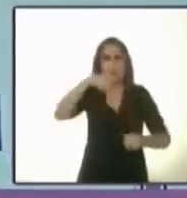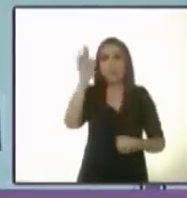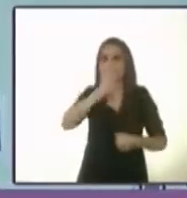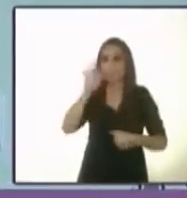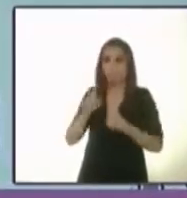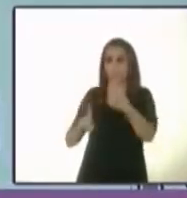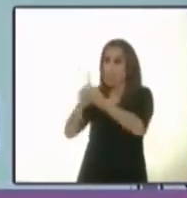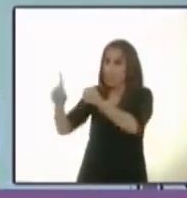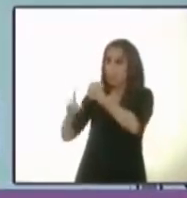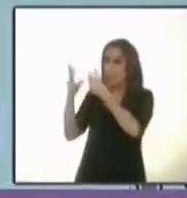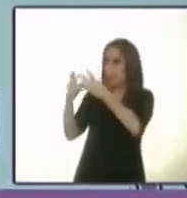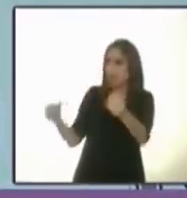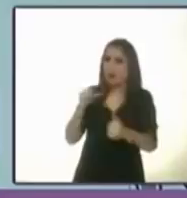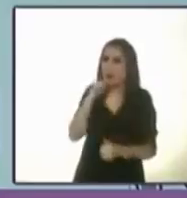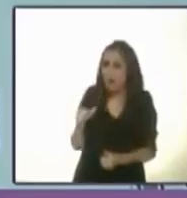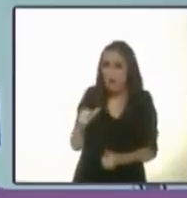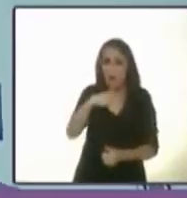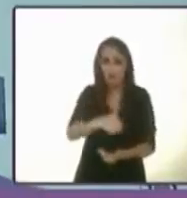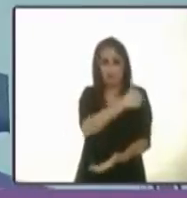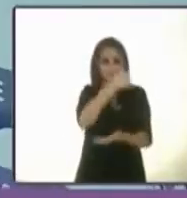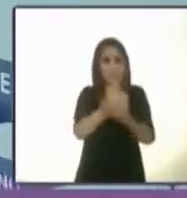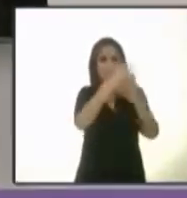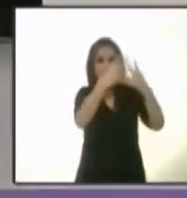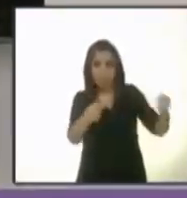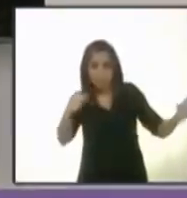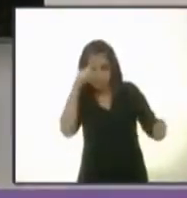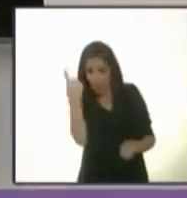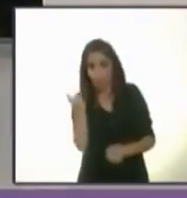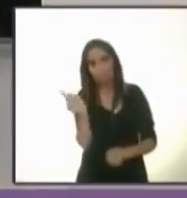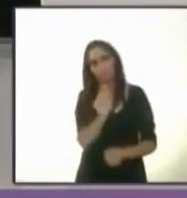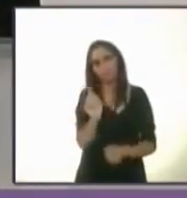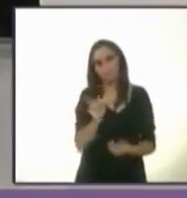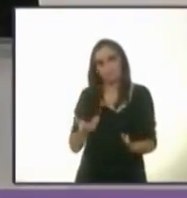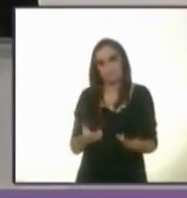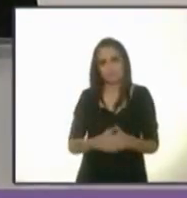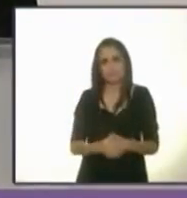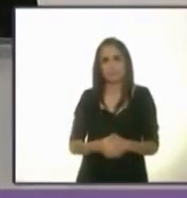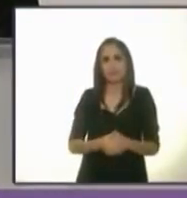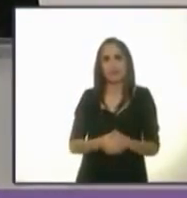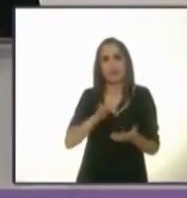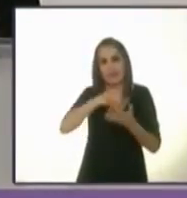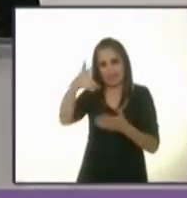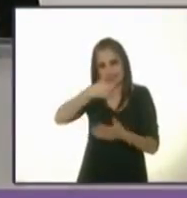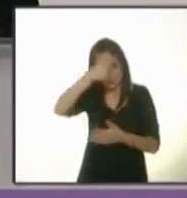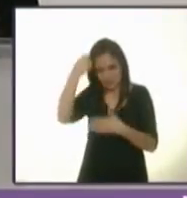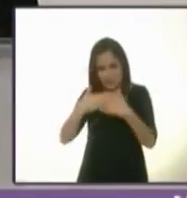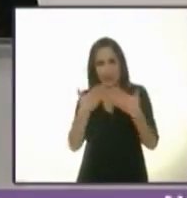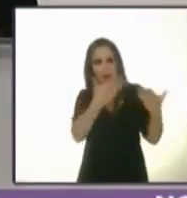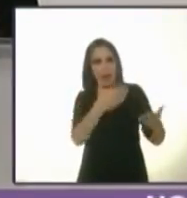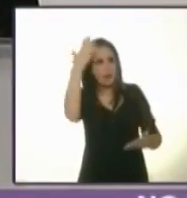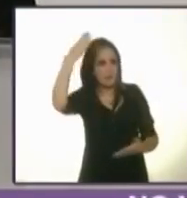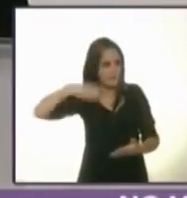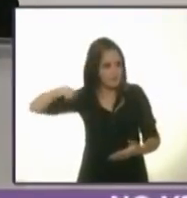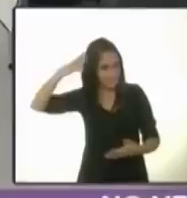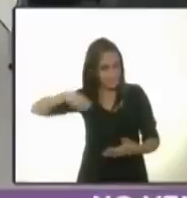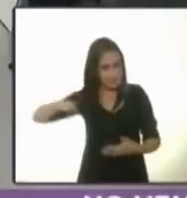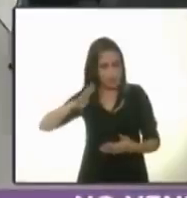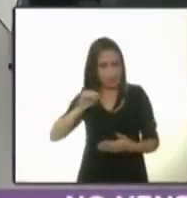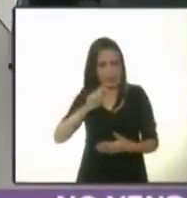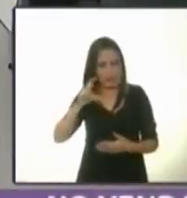de todos no se van a resolver los de la ciudad. Gracias, candidata. Tiene la palabra Alejandra Barrales.